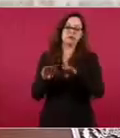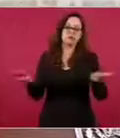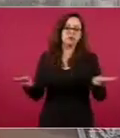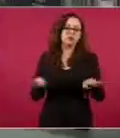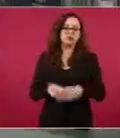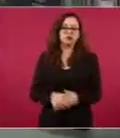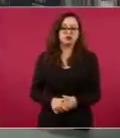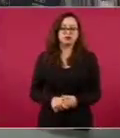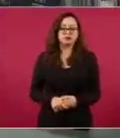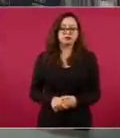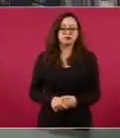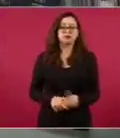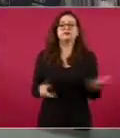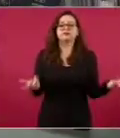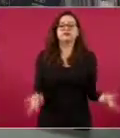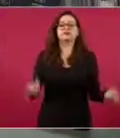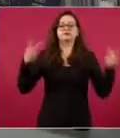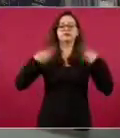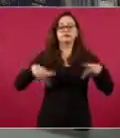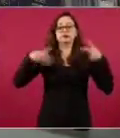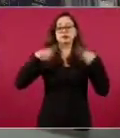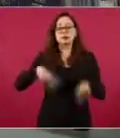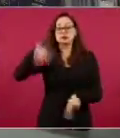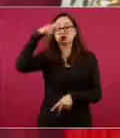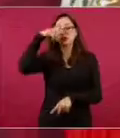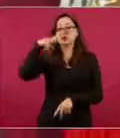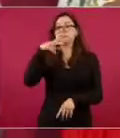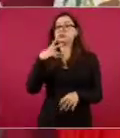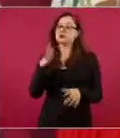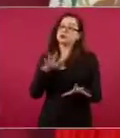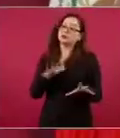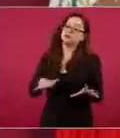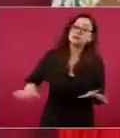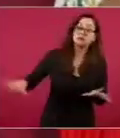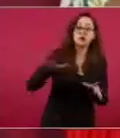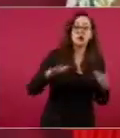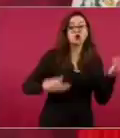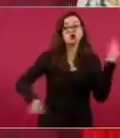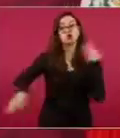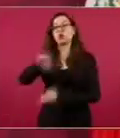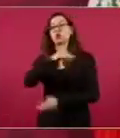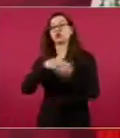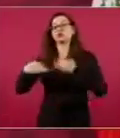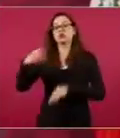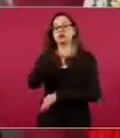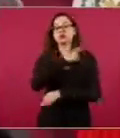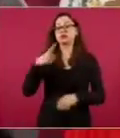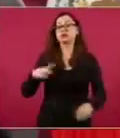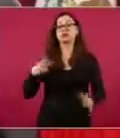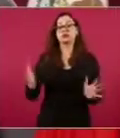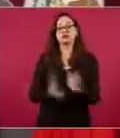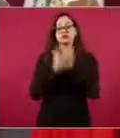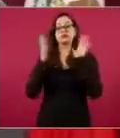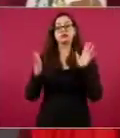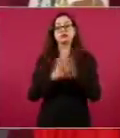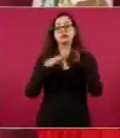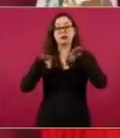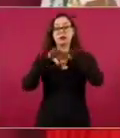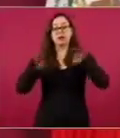Llamo a todos los mexicanos a defender la democracia y